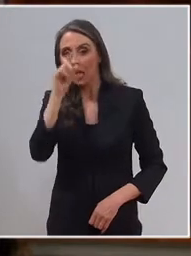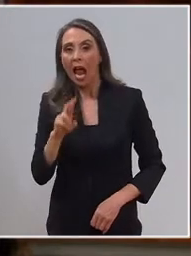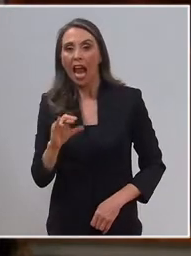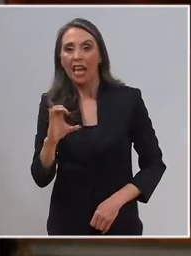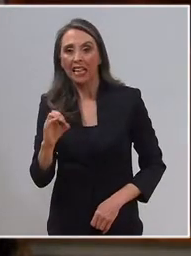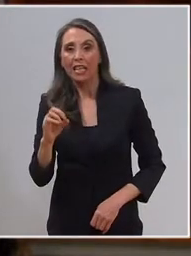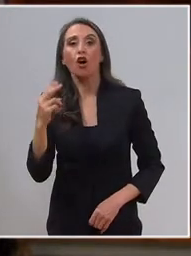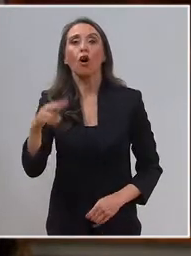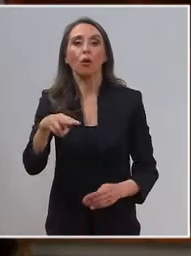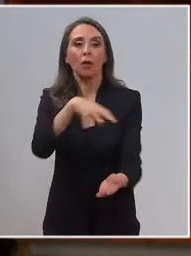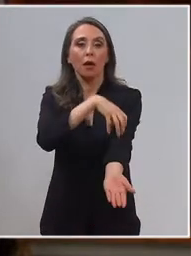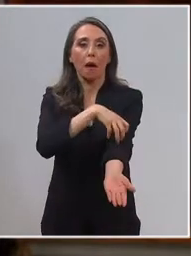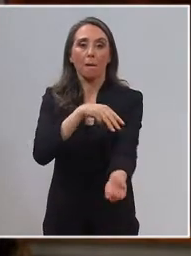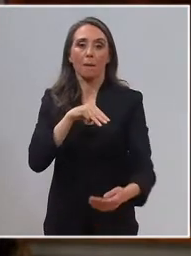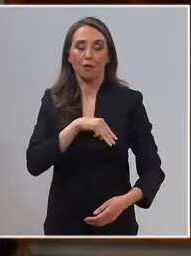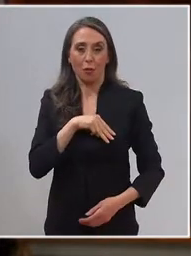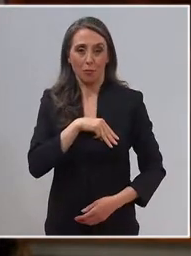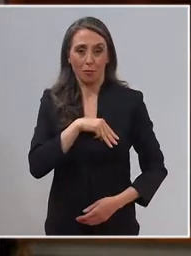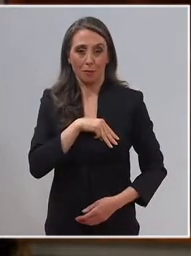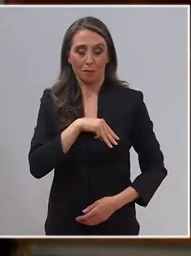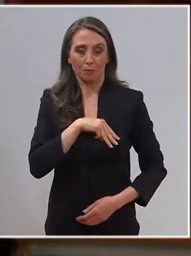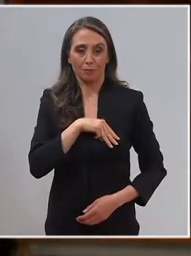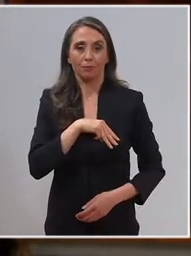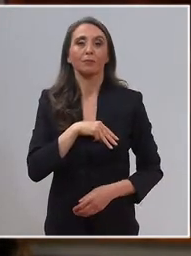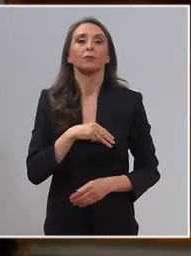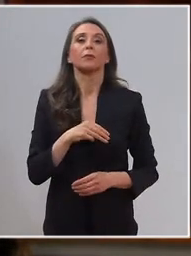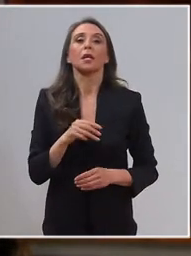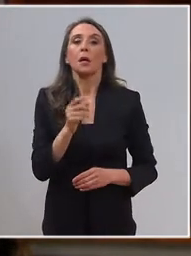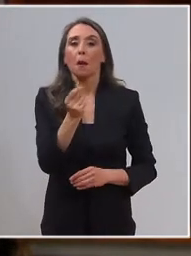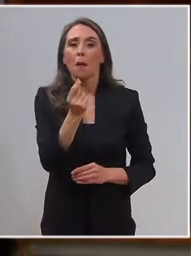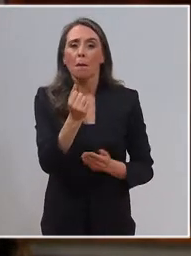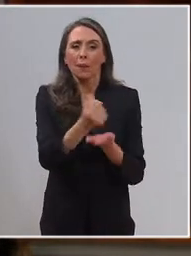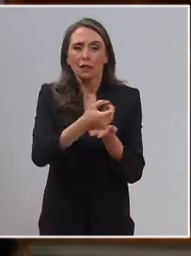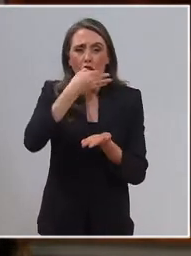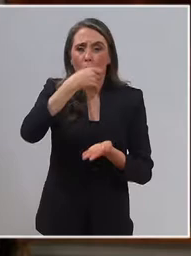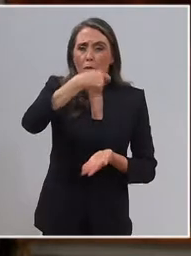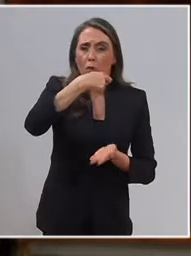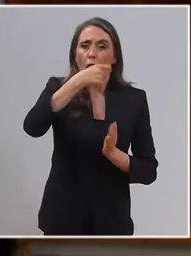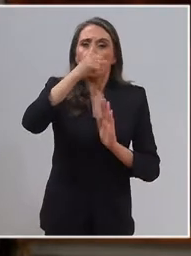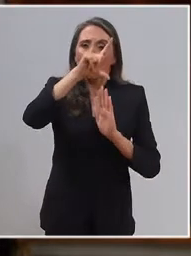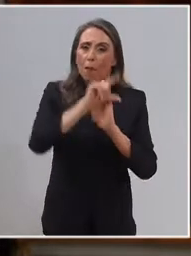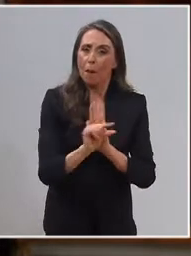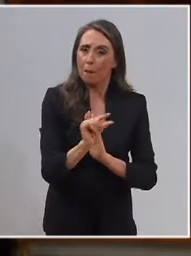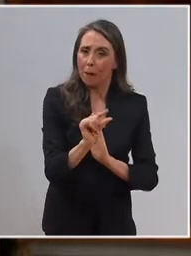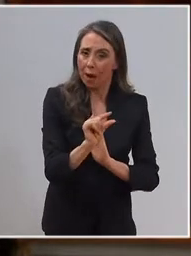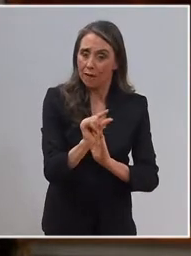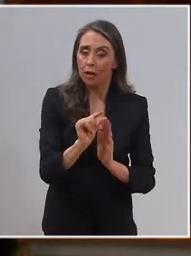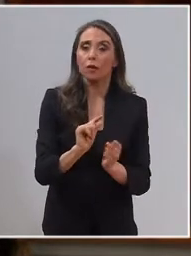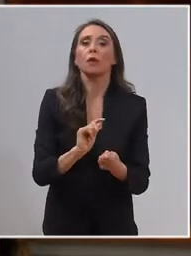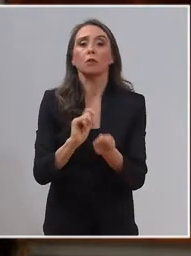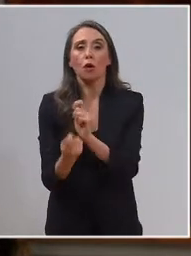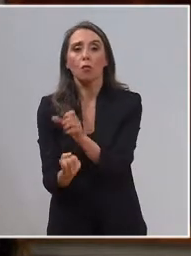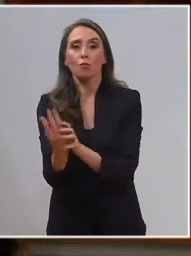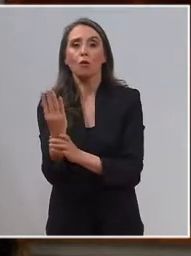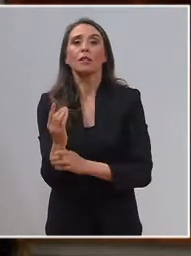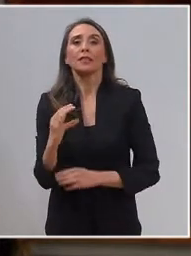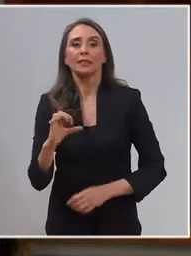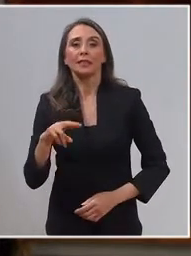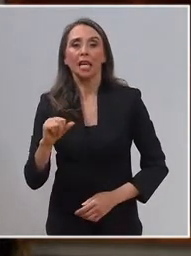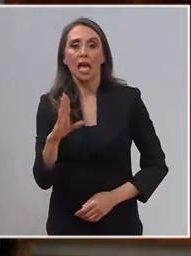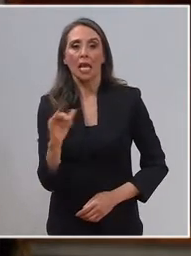en la región metropolitana. La reducción del precio de los medicamentos a través de una renovada Senabasta